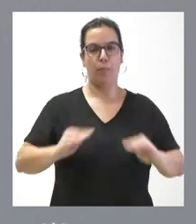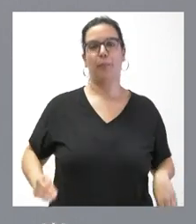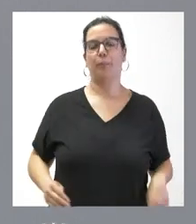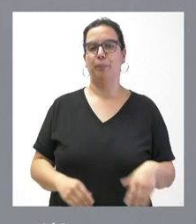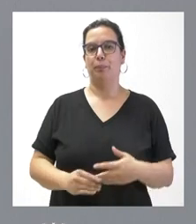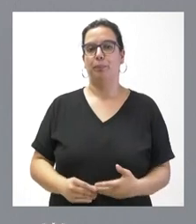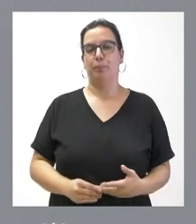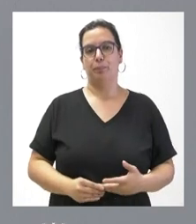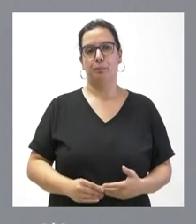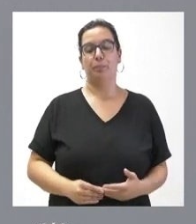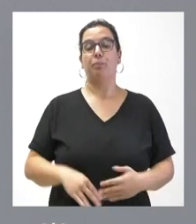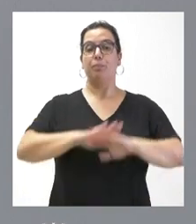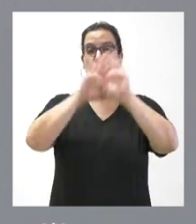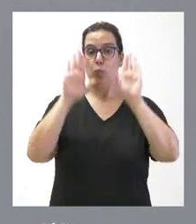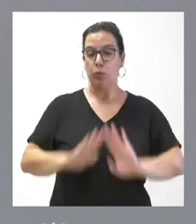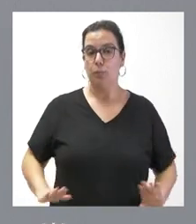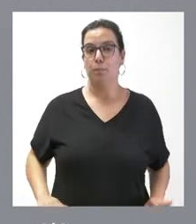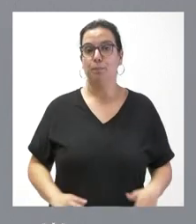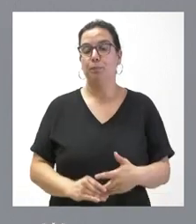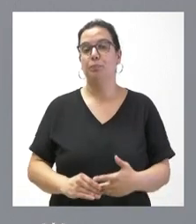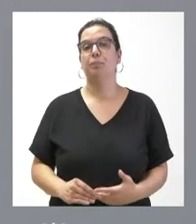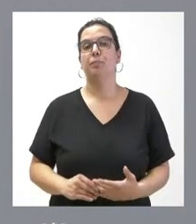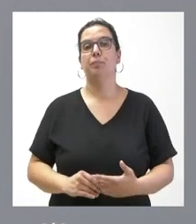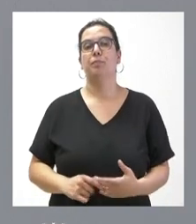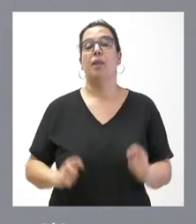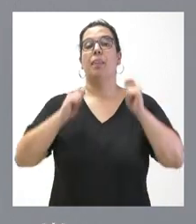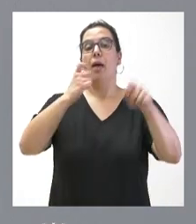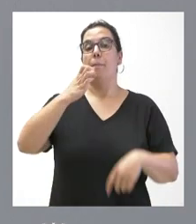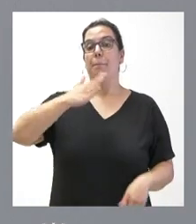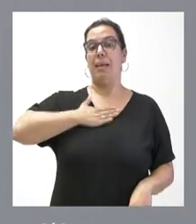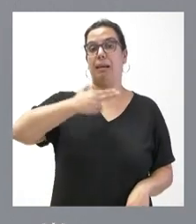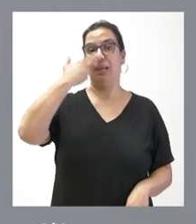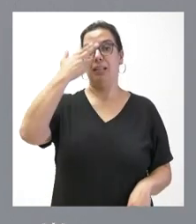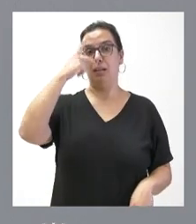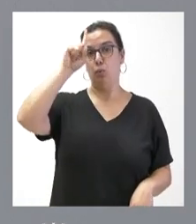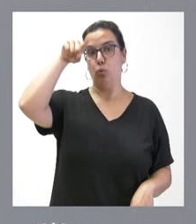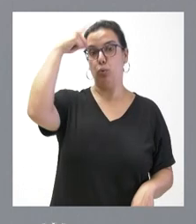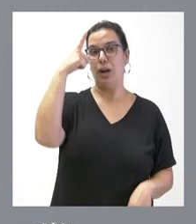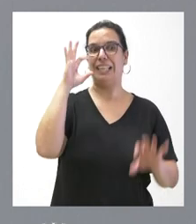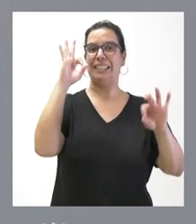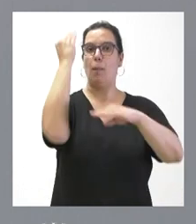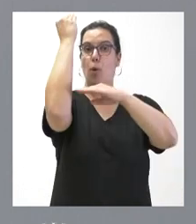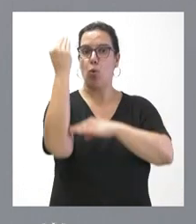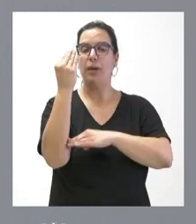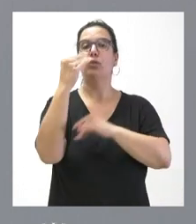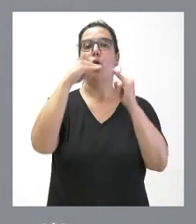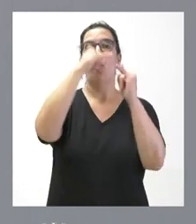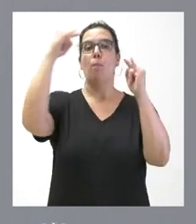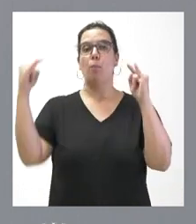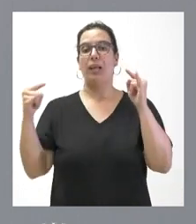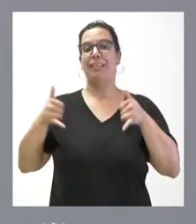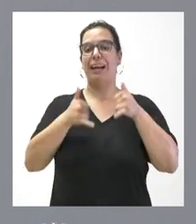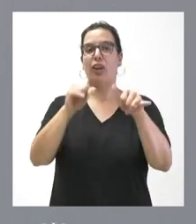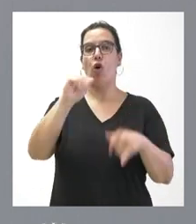Y, finalmente, se declara bien de interés cultural con categoría de monumento el puente sobre el río Adaja,